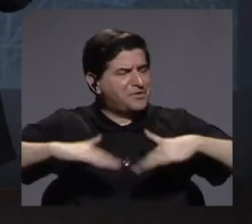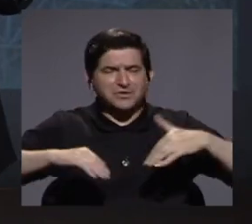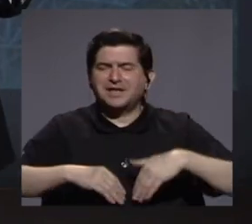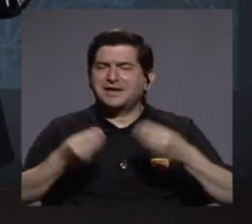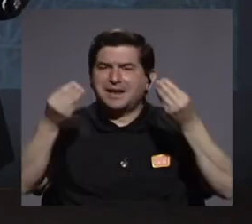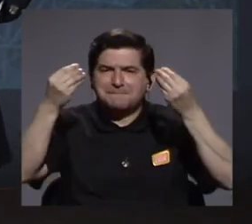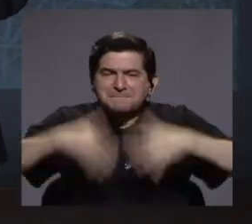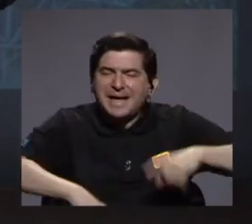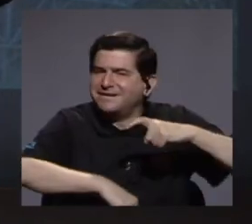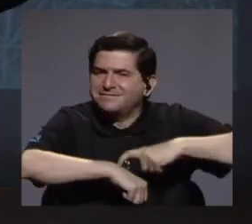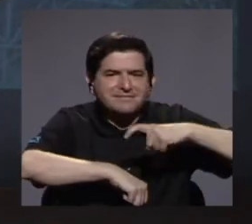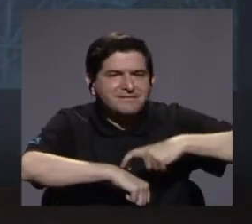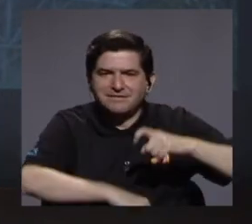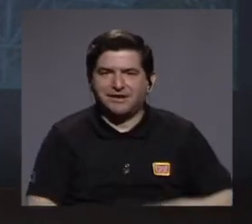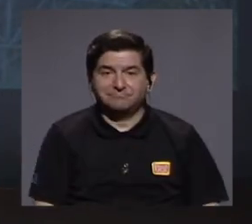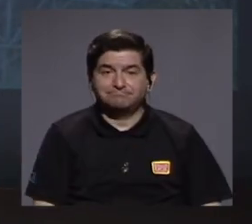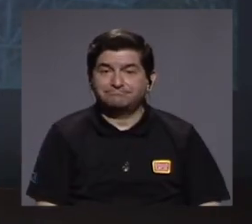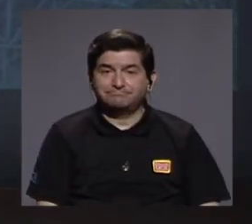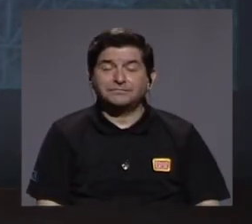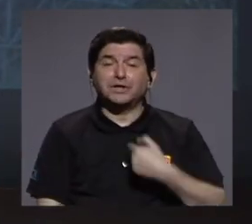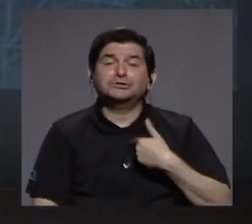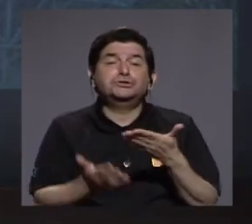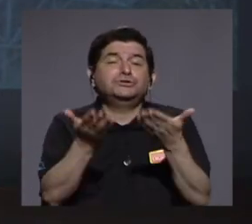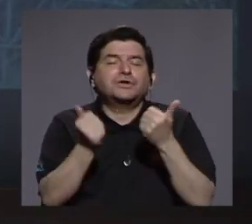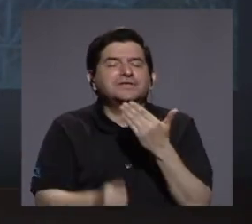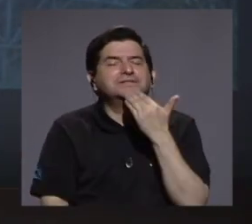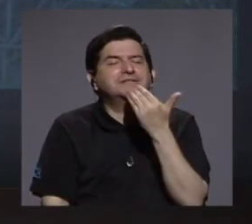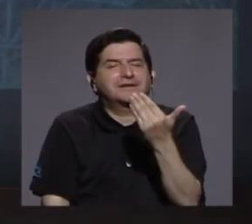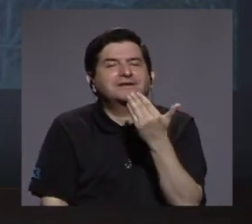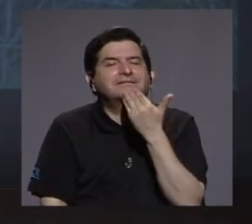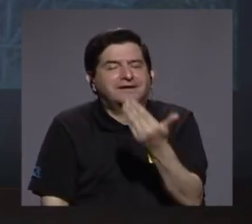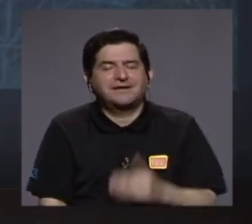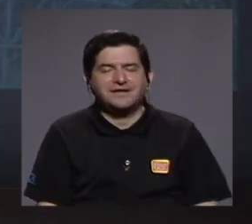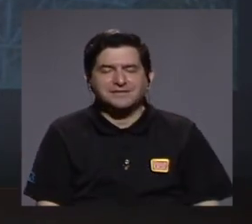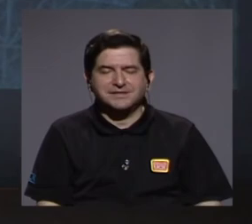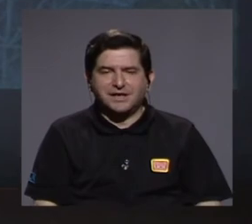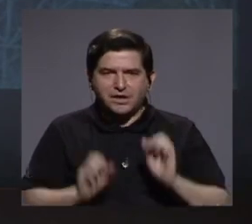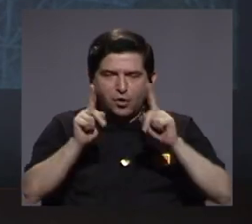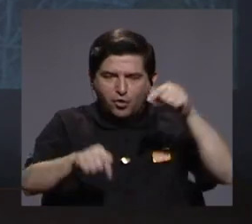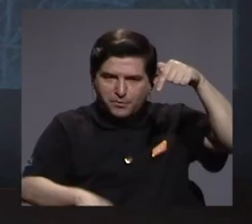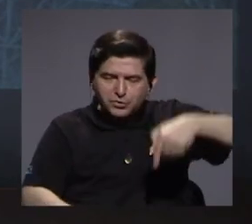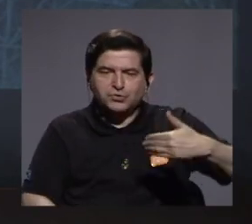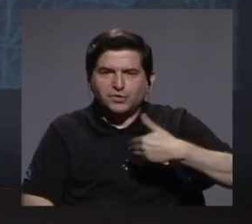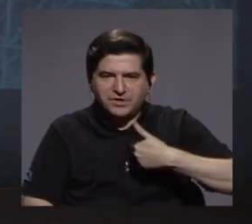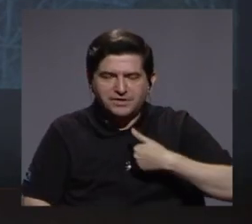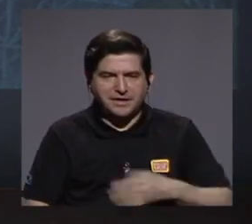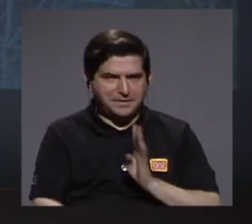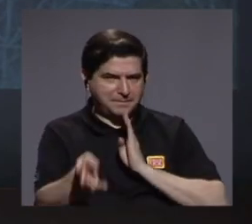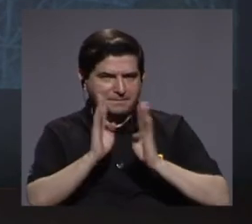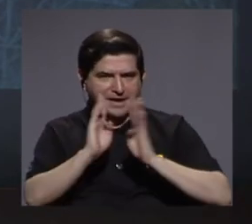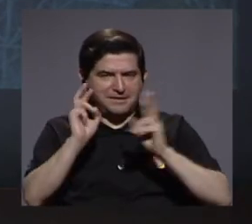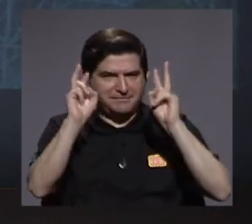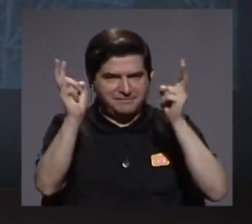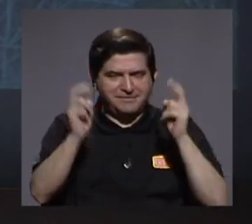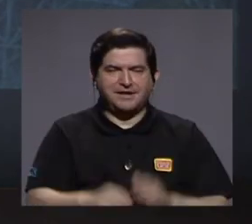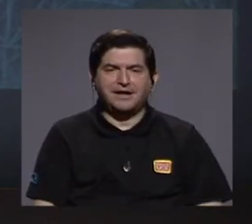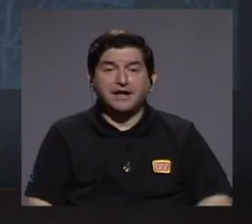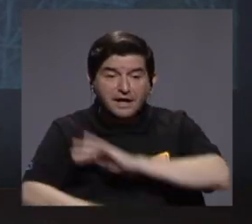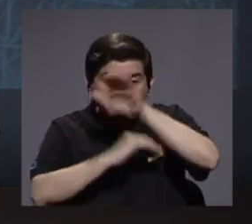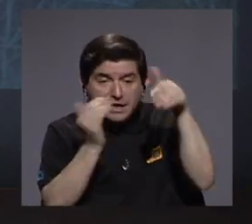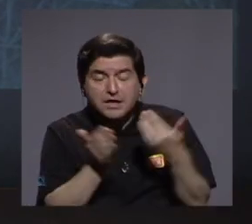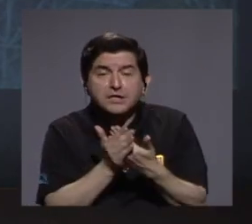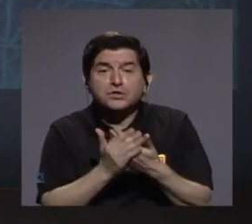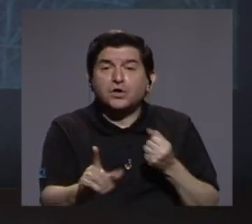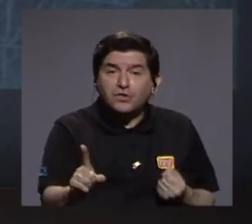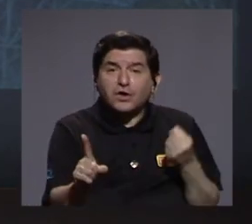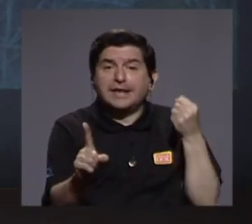perder más tiempo. Así es que yo quisiera agradecer el espacio que hoy tenemos para poder conversar de esto y todo ese